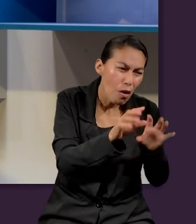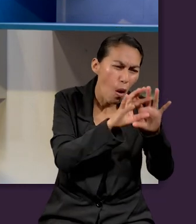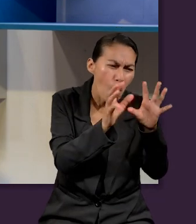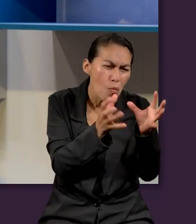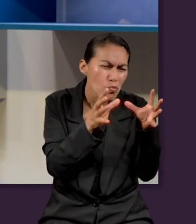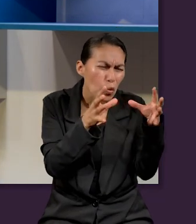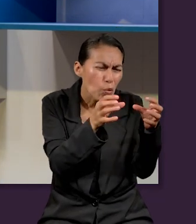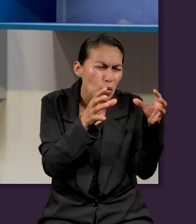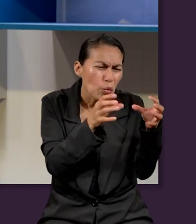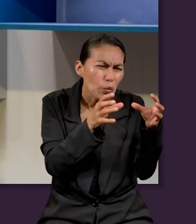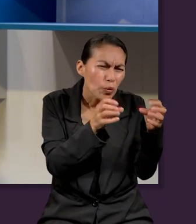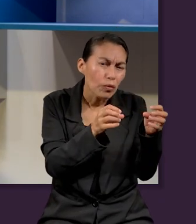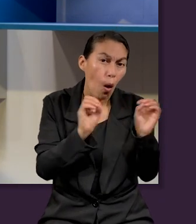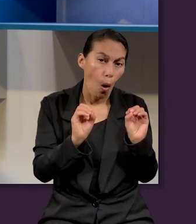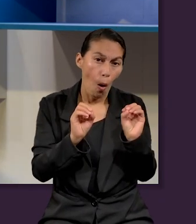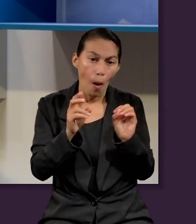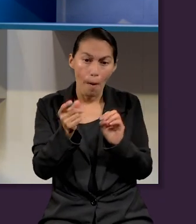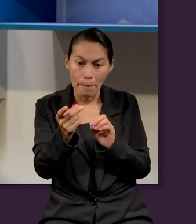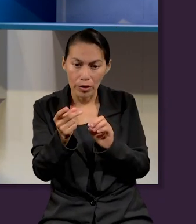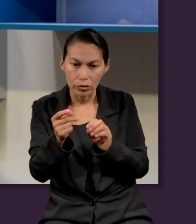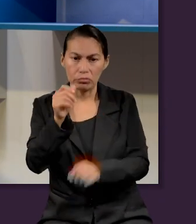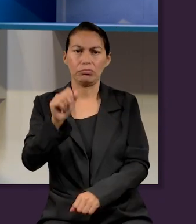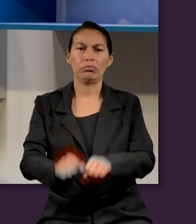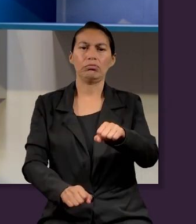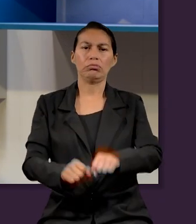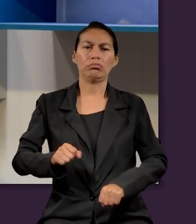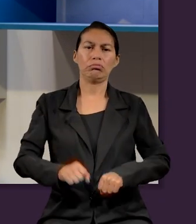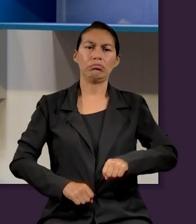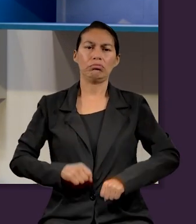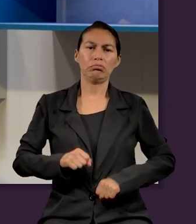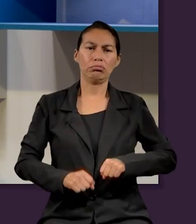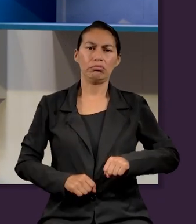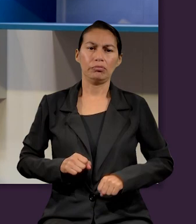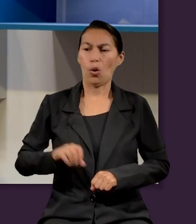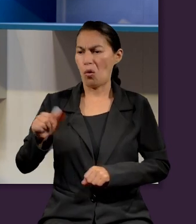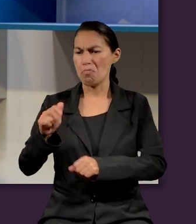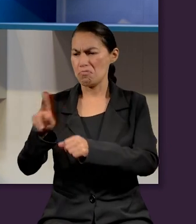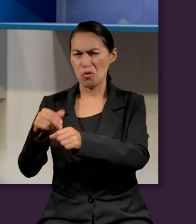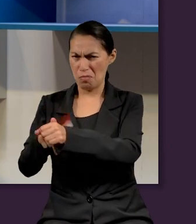Tú puedes tener un perrito de peluche. O puedes tener un perrito robot.